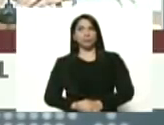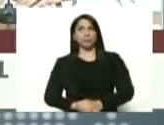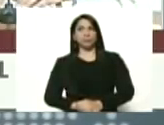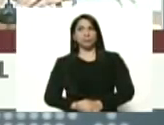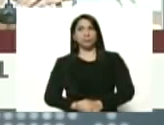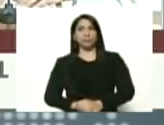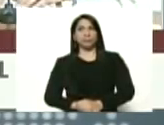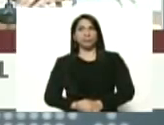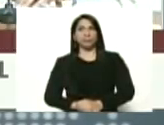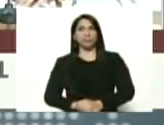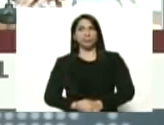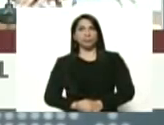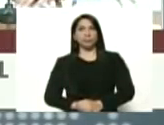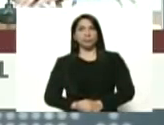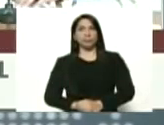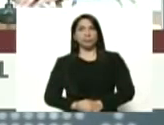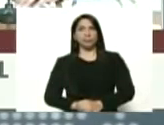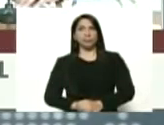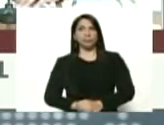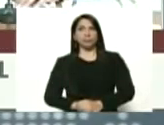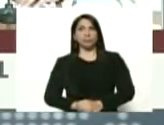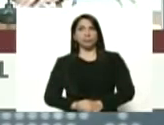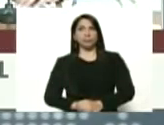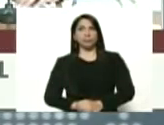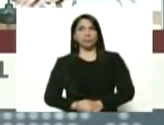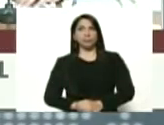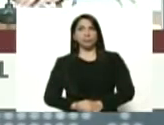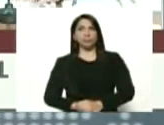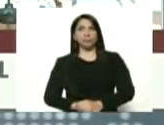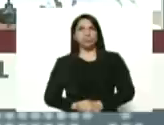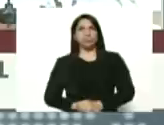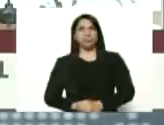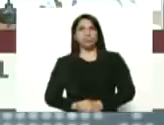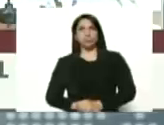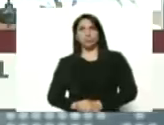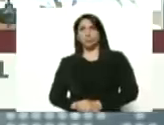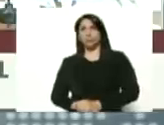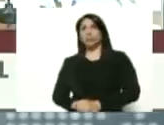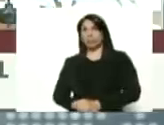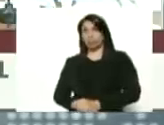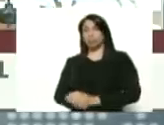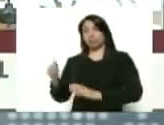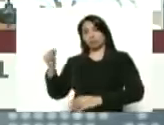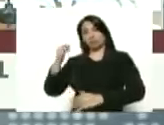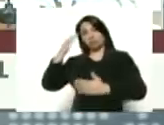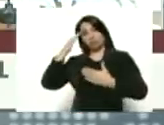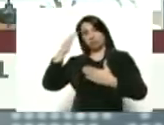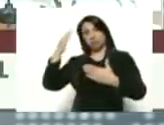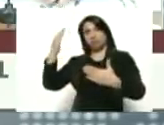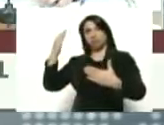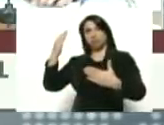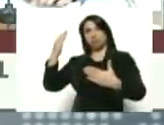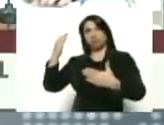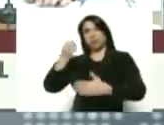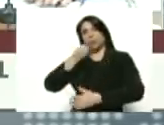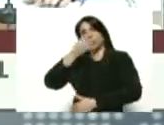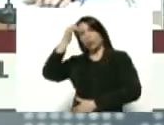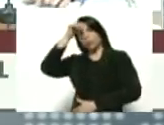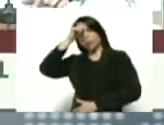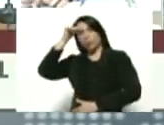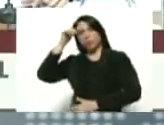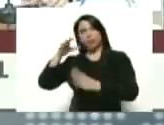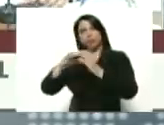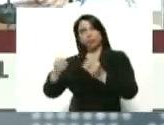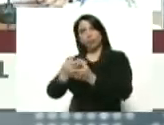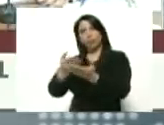Adelante, presidencial, en este momento. Claro, saludo. Buen domingo para toda la